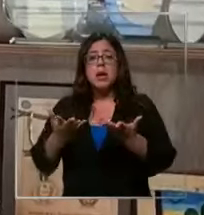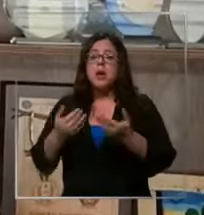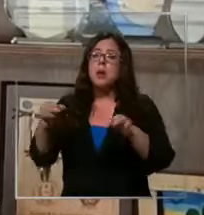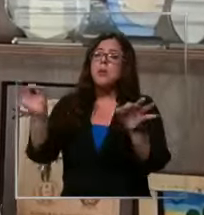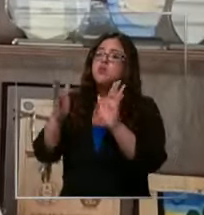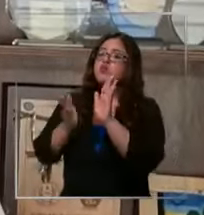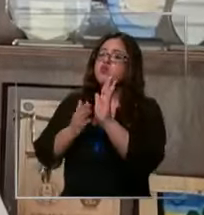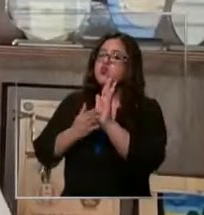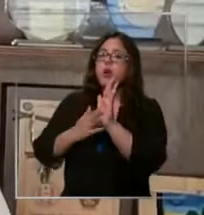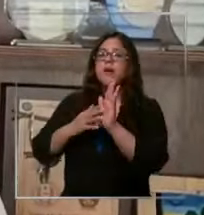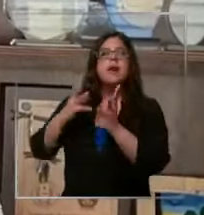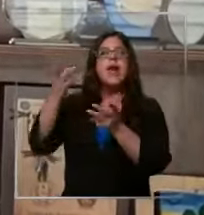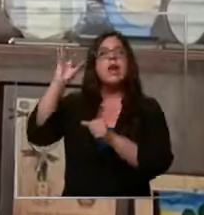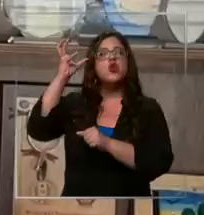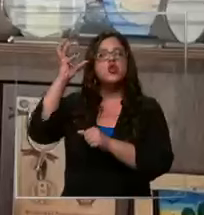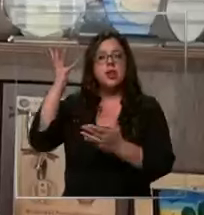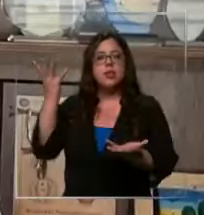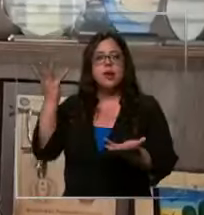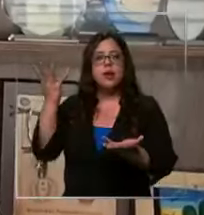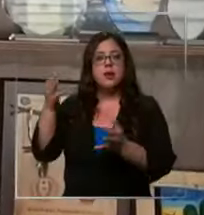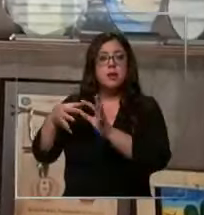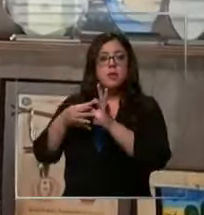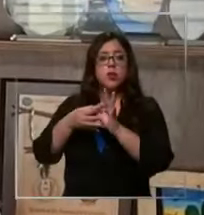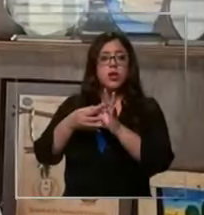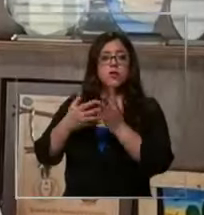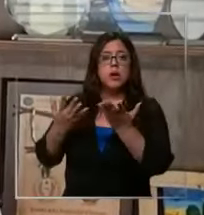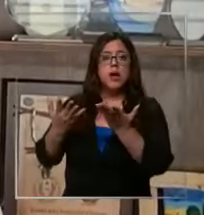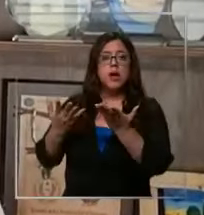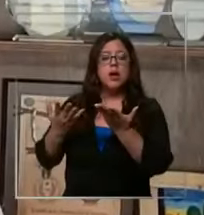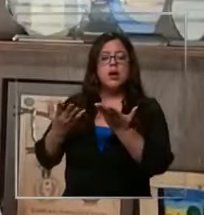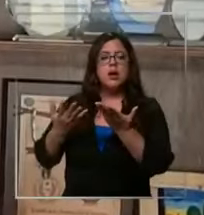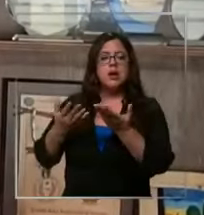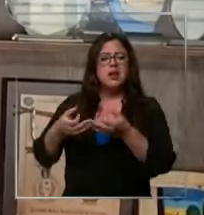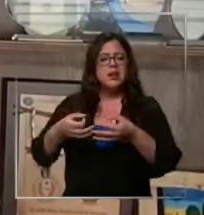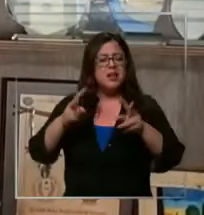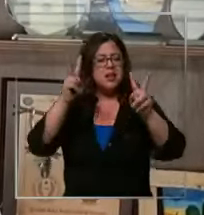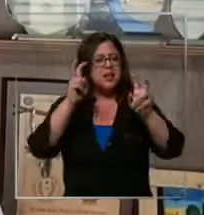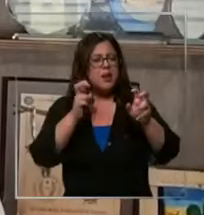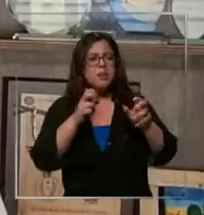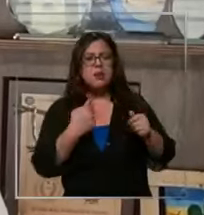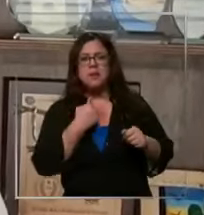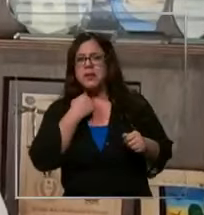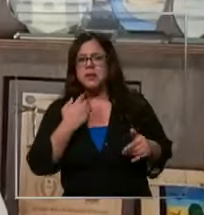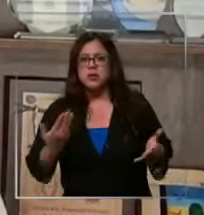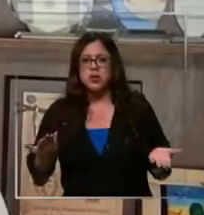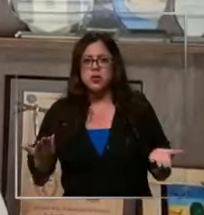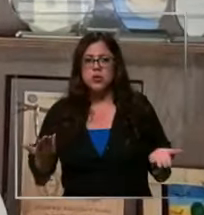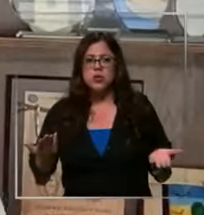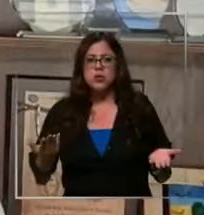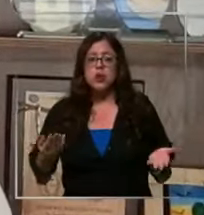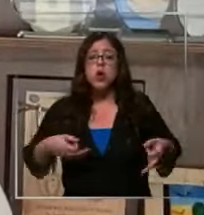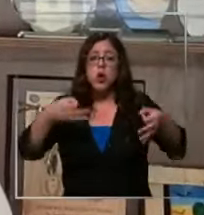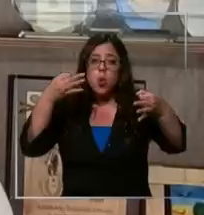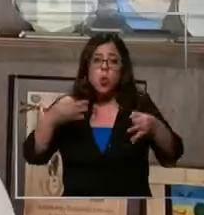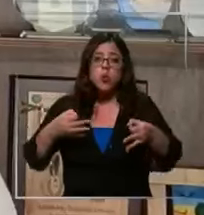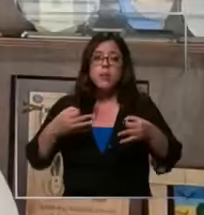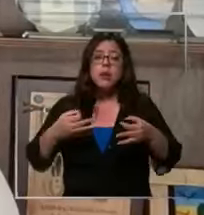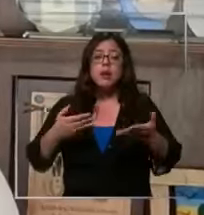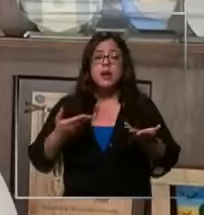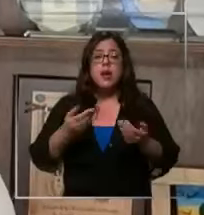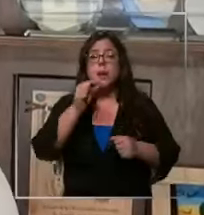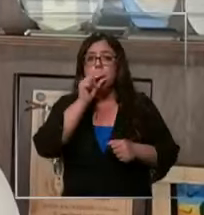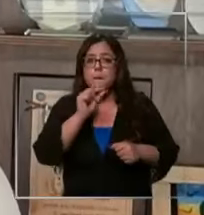y pruebas sobre nuestra inocencia ante las imputaciones que se han formulado con una clara intencionalidad de daño ante la inmenencia de un periodo electoral.